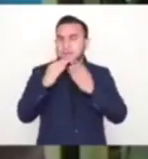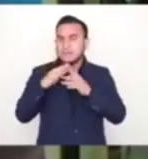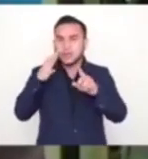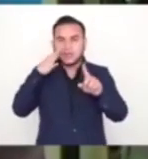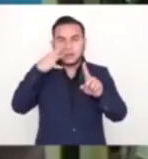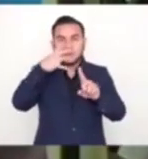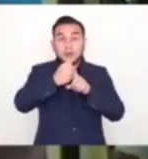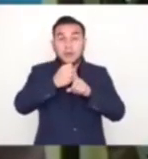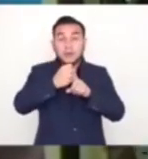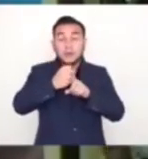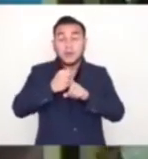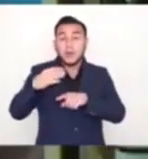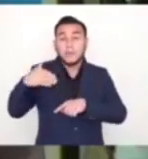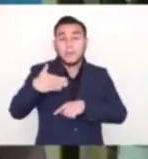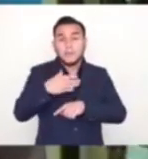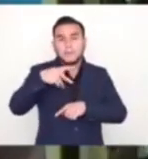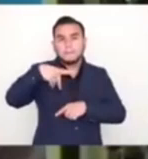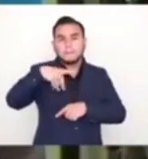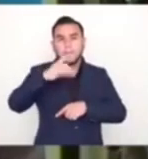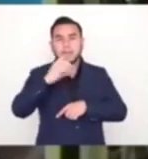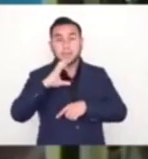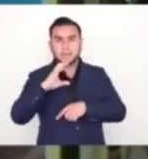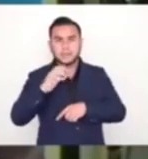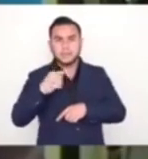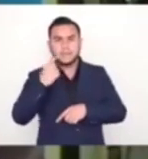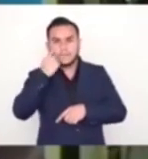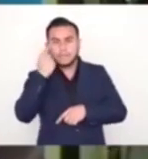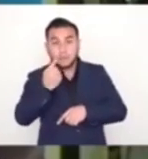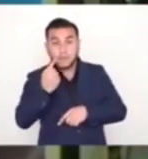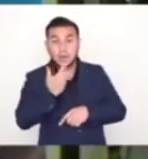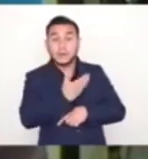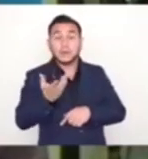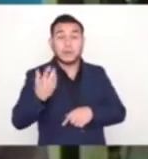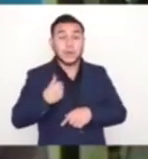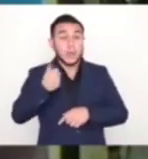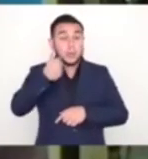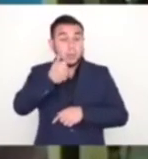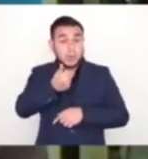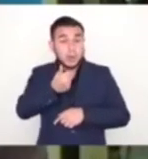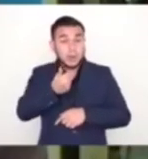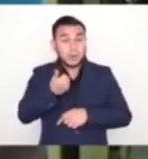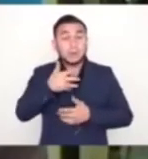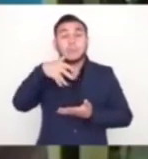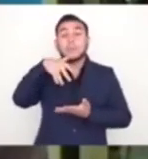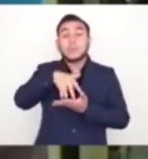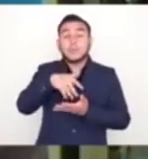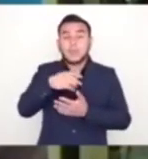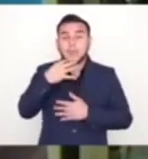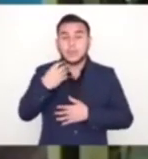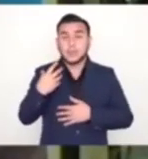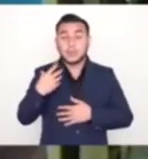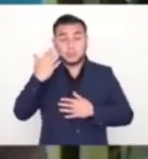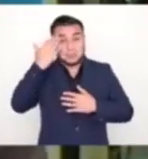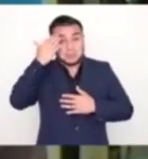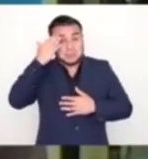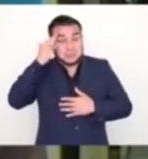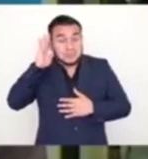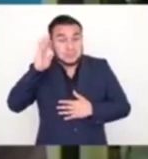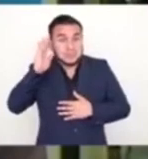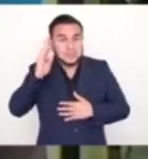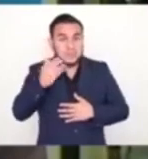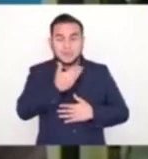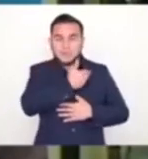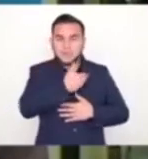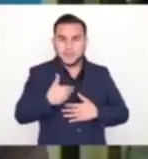cristianos, está lejos de la concepción del bien común. Al contrario, yo no sé, me da la impresión que este presidente como